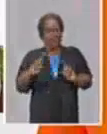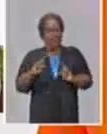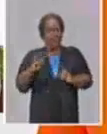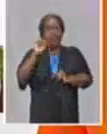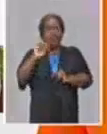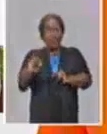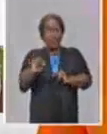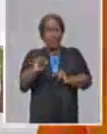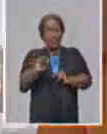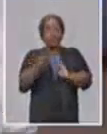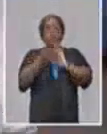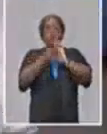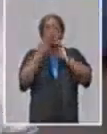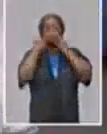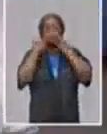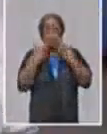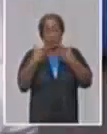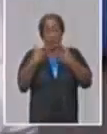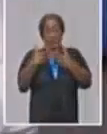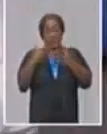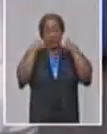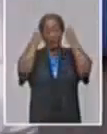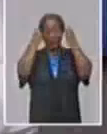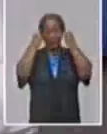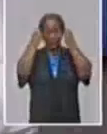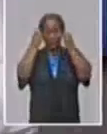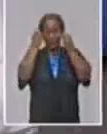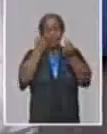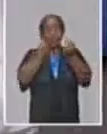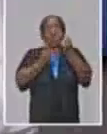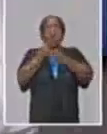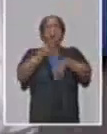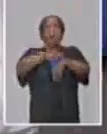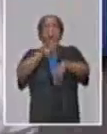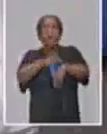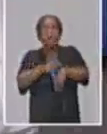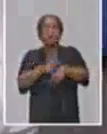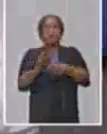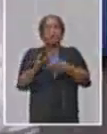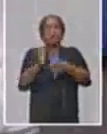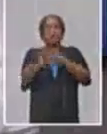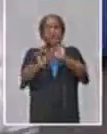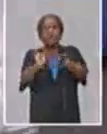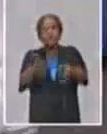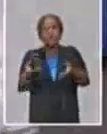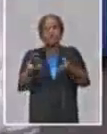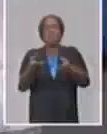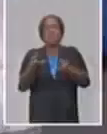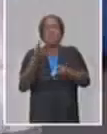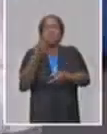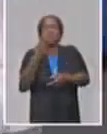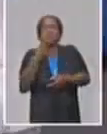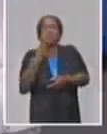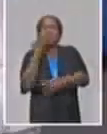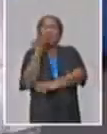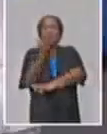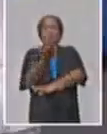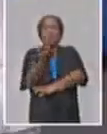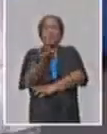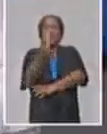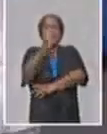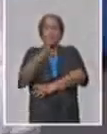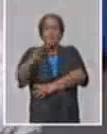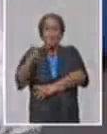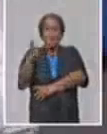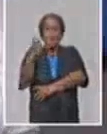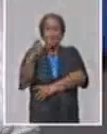es uno de los elementos que hemos estado evaluando porque hay momentos en que hay picos de cosecha, que hay determinada necesidad, demanda de fuerza de